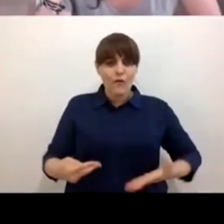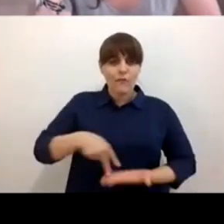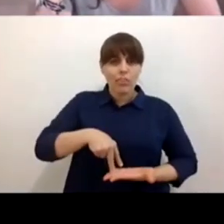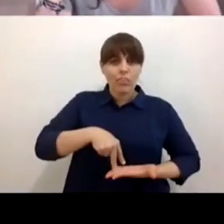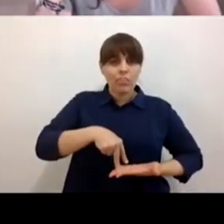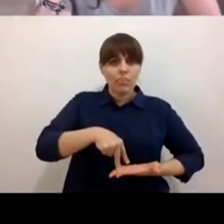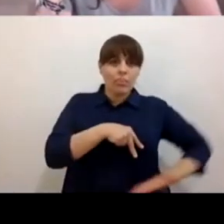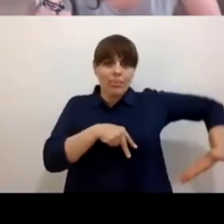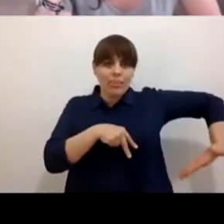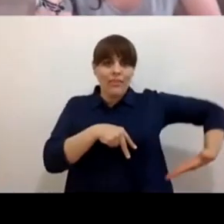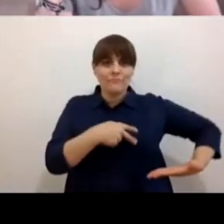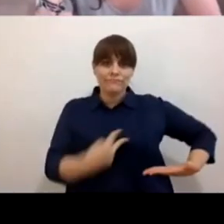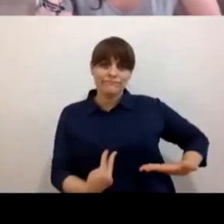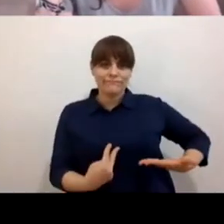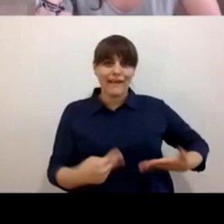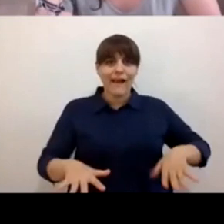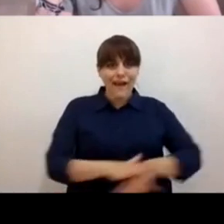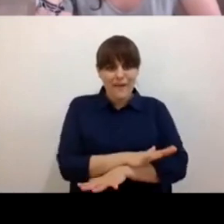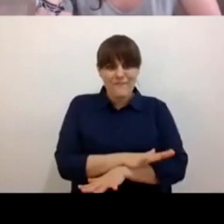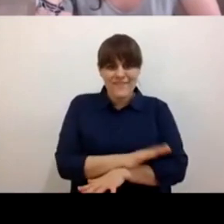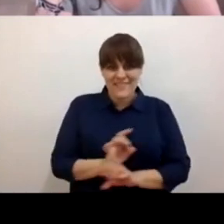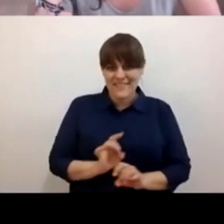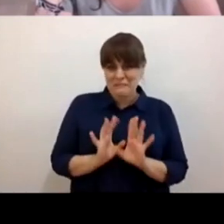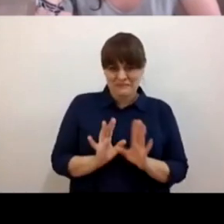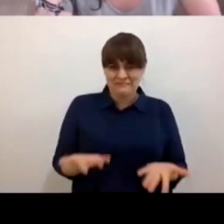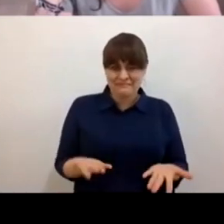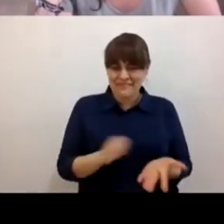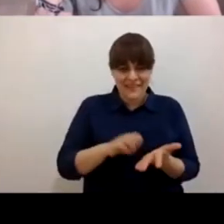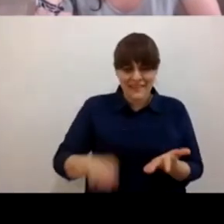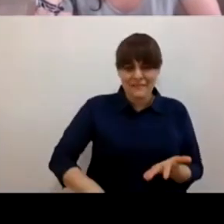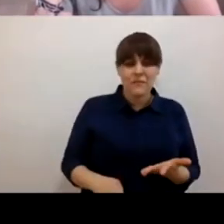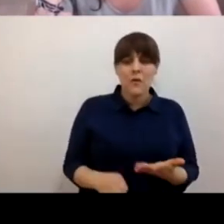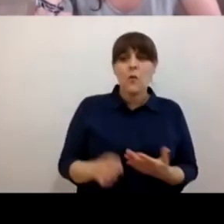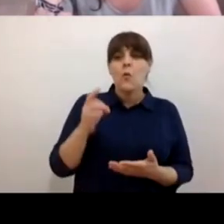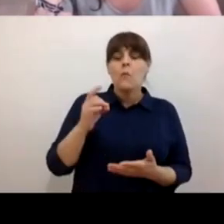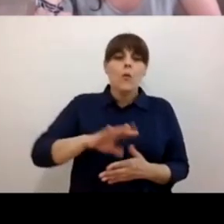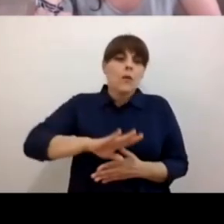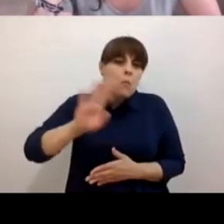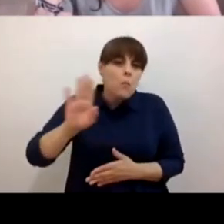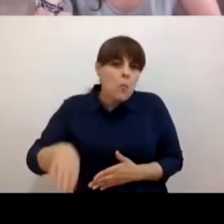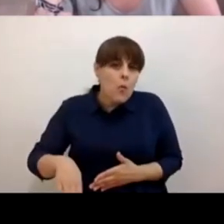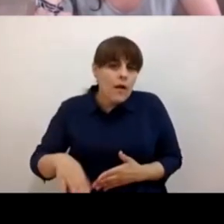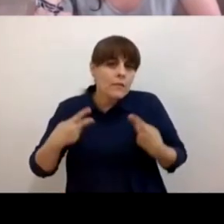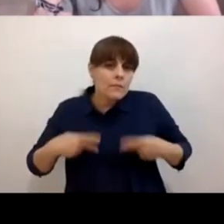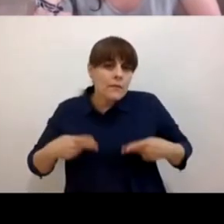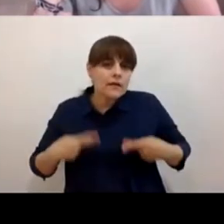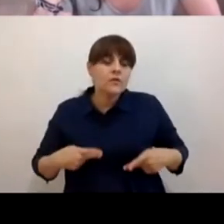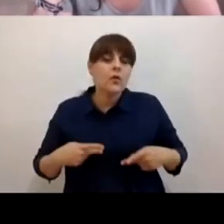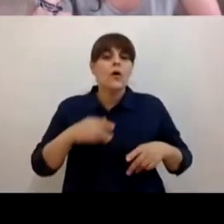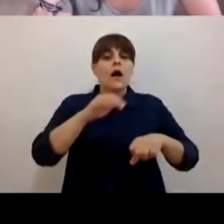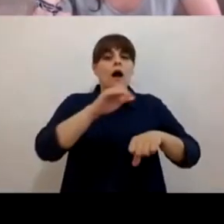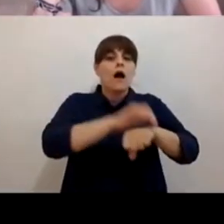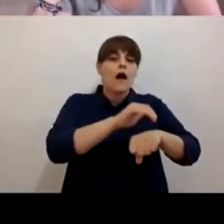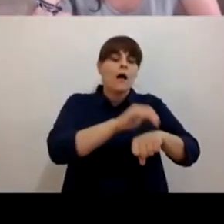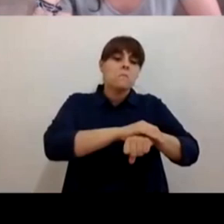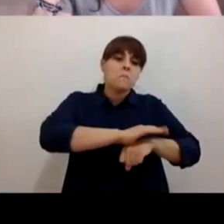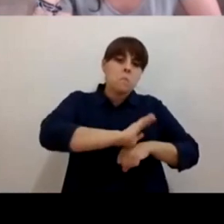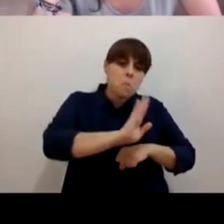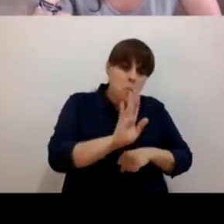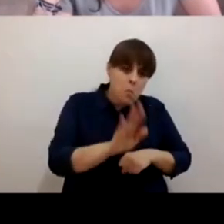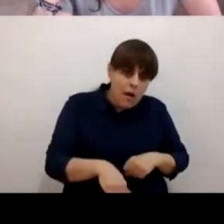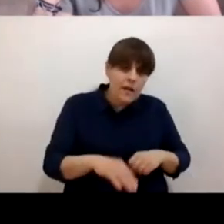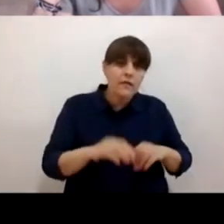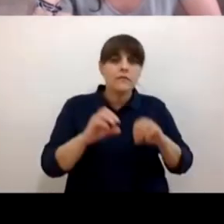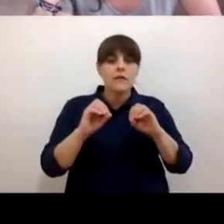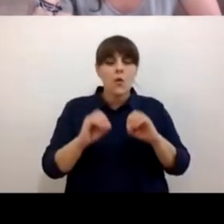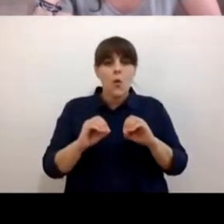cambió ¿no? no nada más cambia la muerte de un ser querido la pérdida de un amigo la pérdida